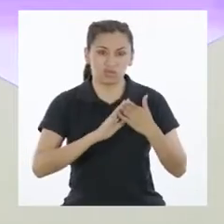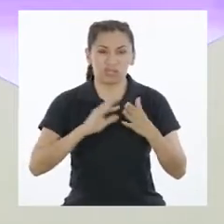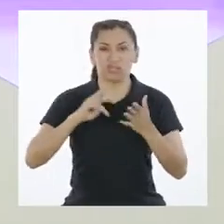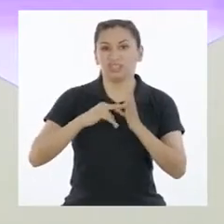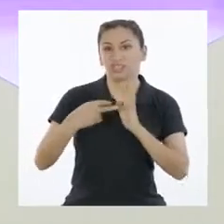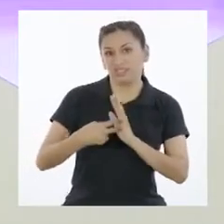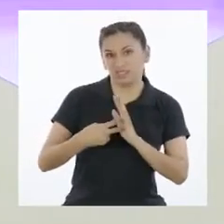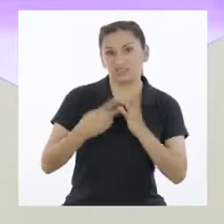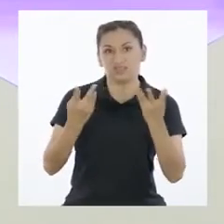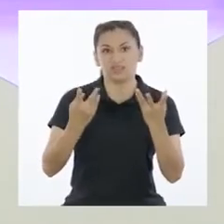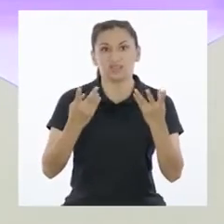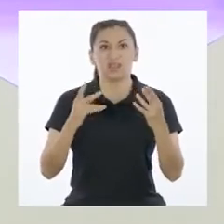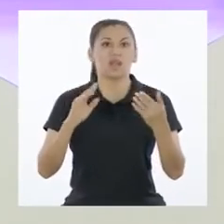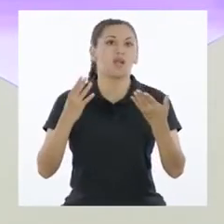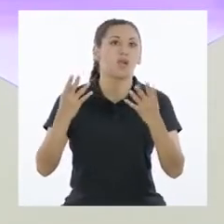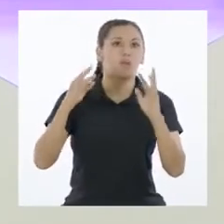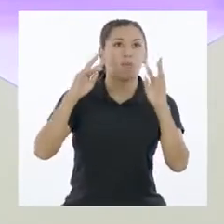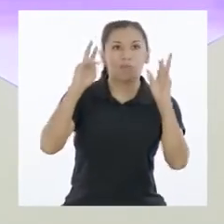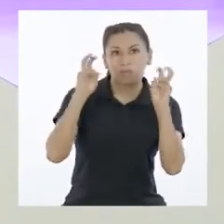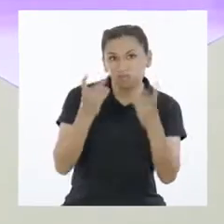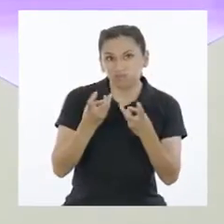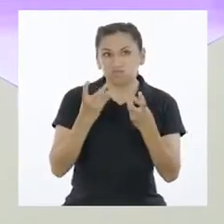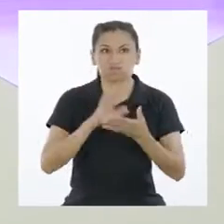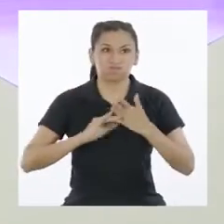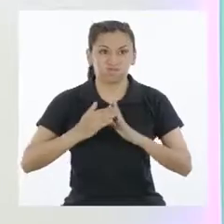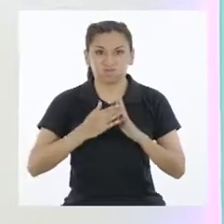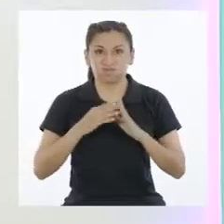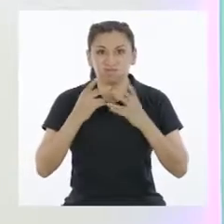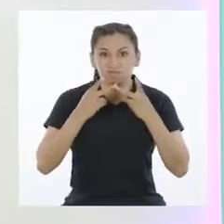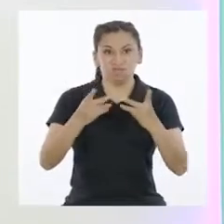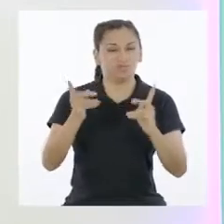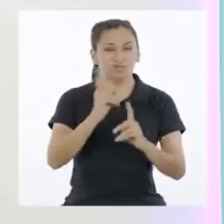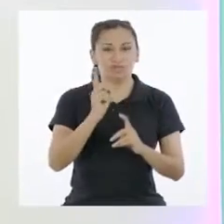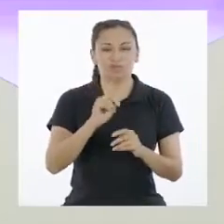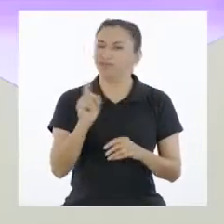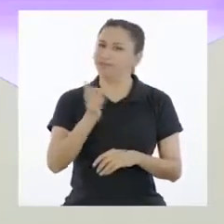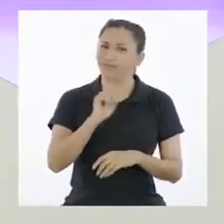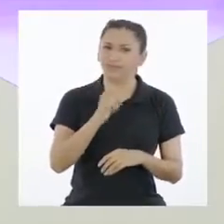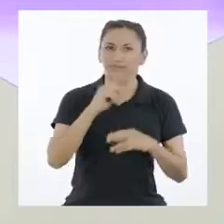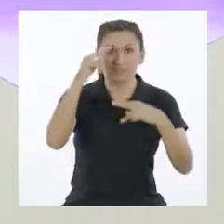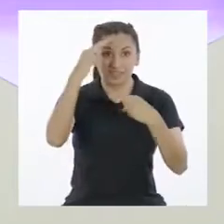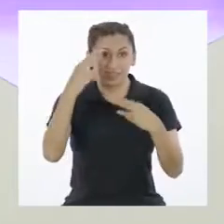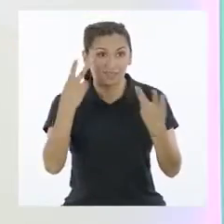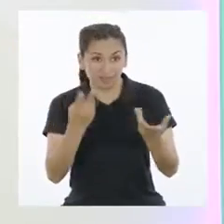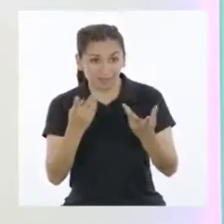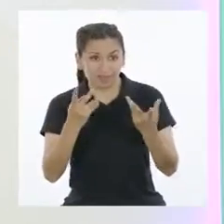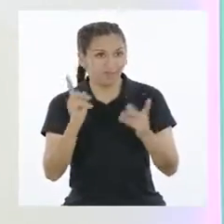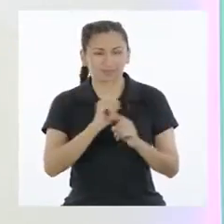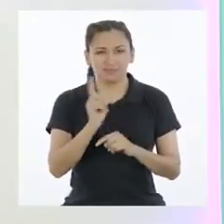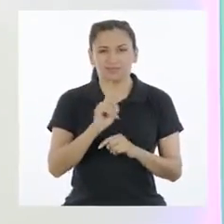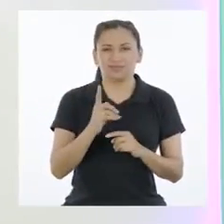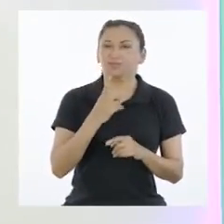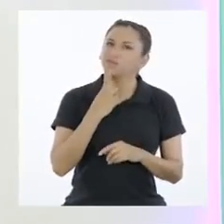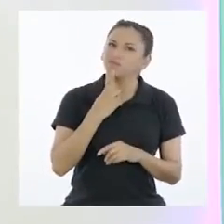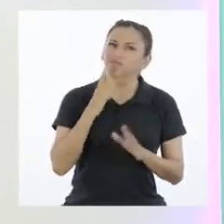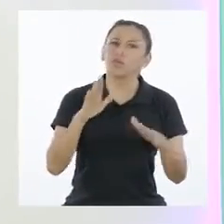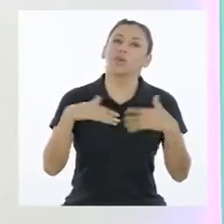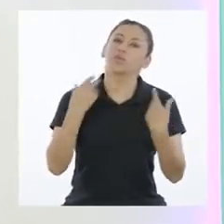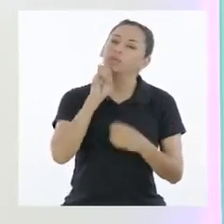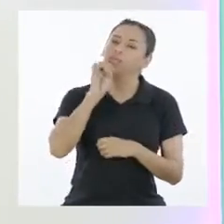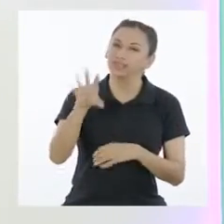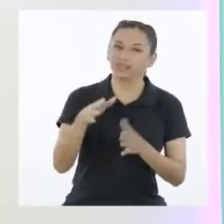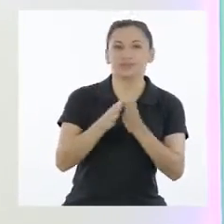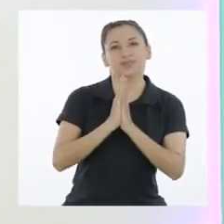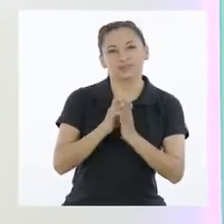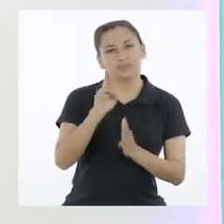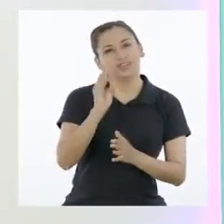público. Si no, las telenovelas serían un asunto público también. ¿Y lo son? Claro que no. ¡Ah! ¿Pueden